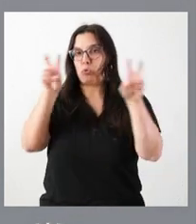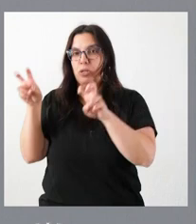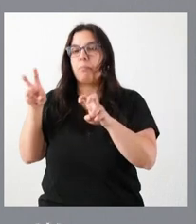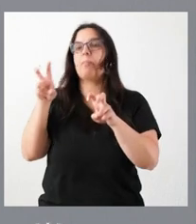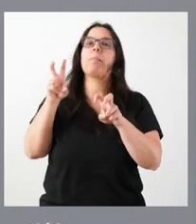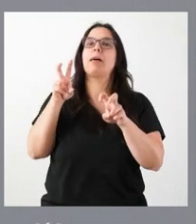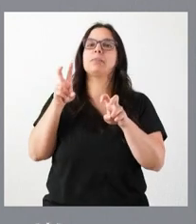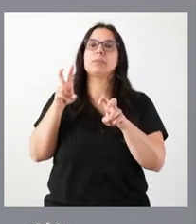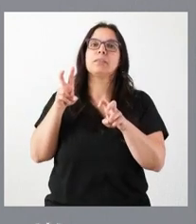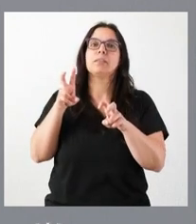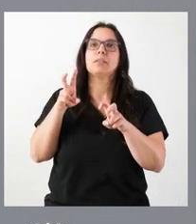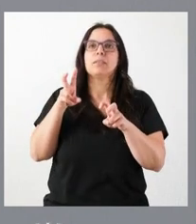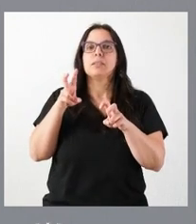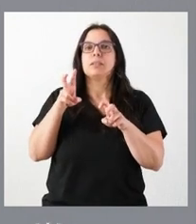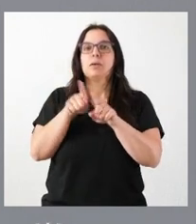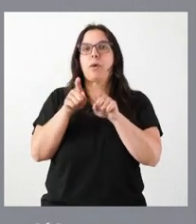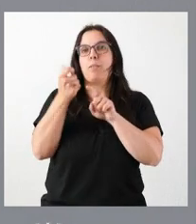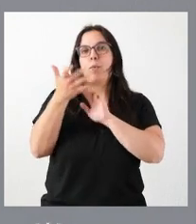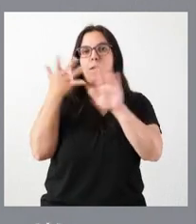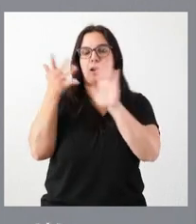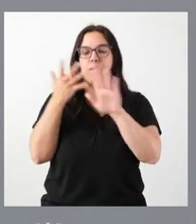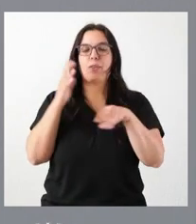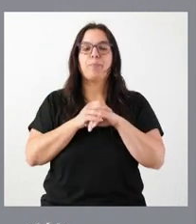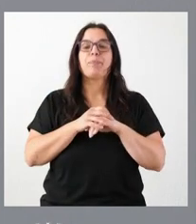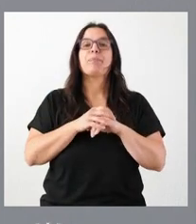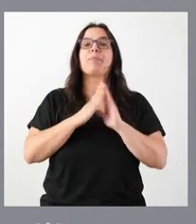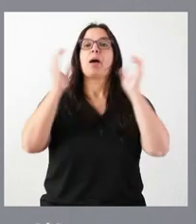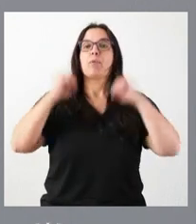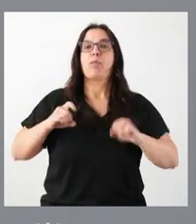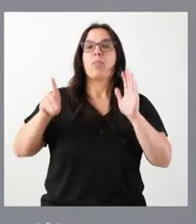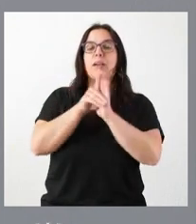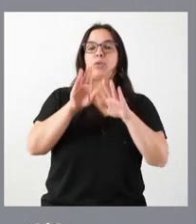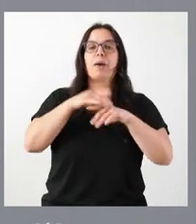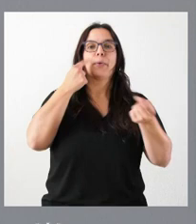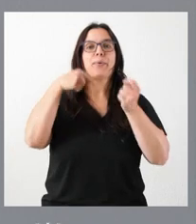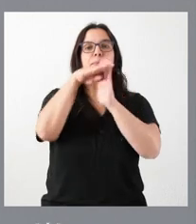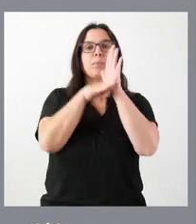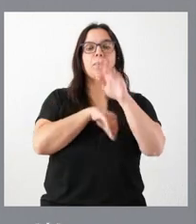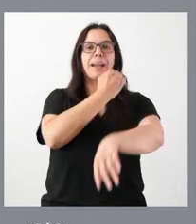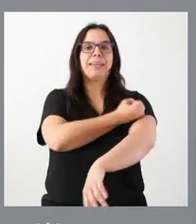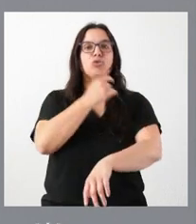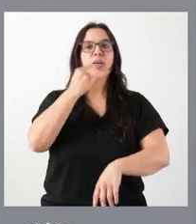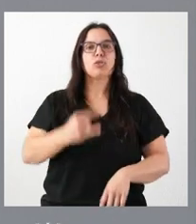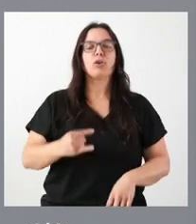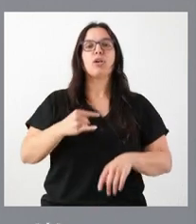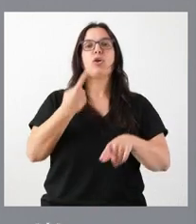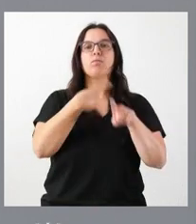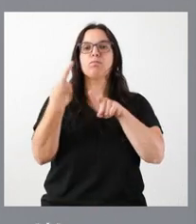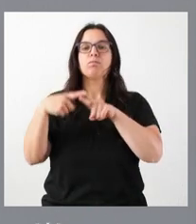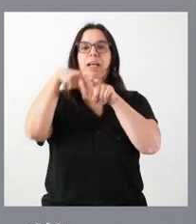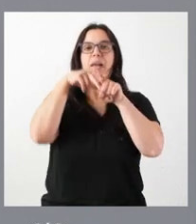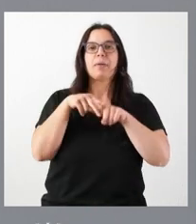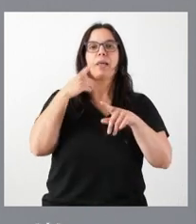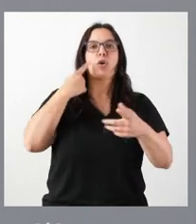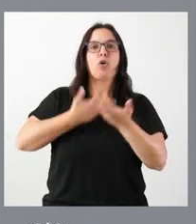detallaré con algo más de velocidad. Se aprueba el decreto por el que se regula el registro electrónico de instrumentos de cooperación